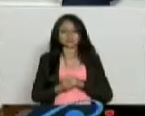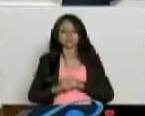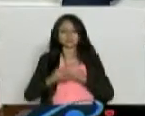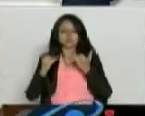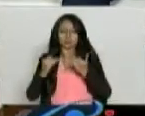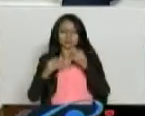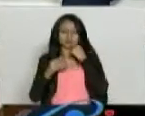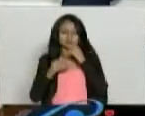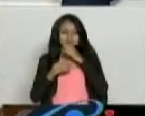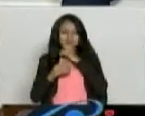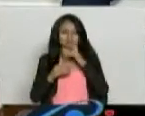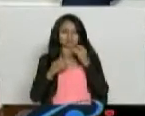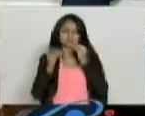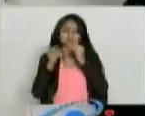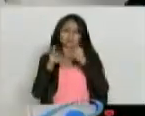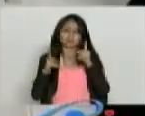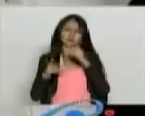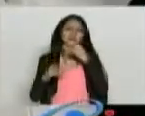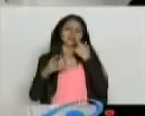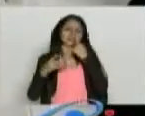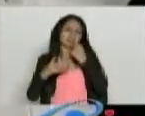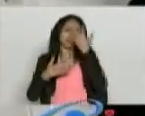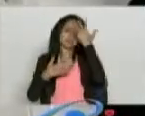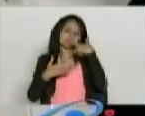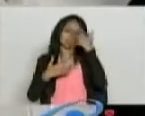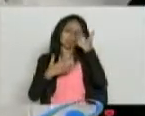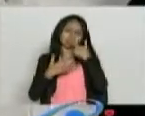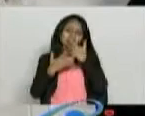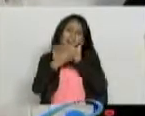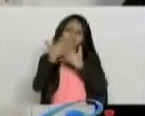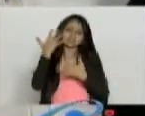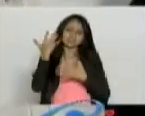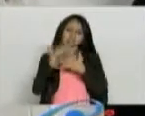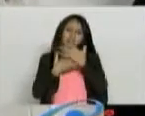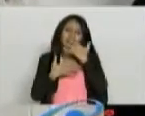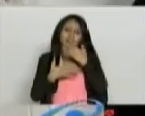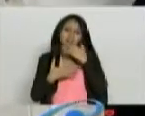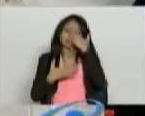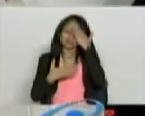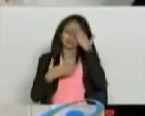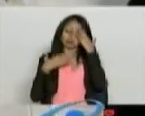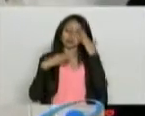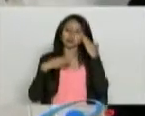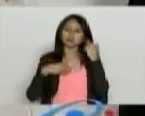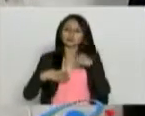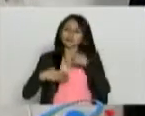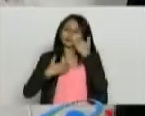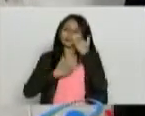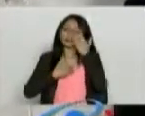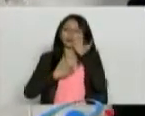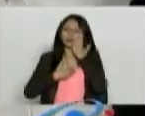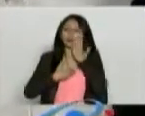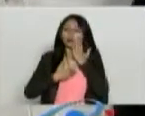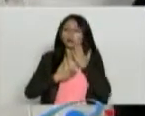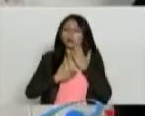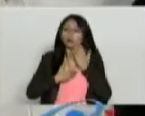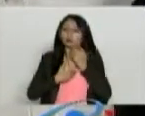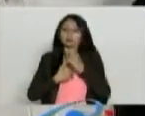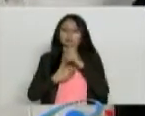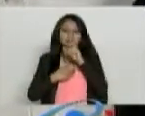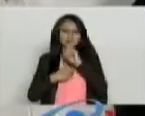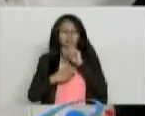examen de sangre. Y el examen de sangre, siempre la gente dice, es para saber si tengo anemia. Hágame un examen de sangre y a si tengo anemia.